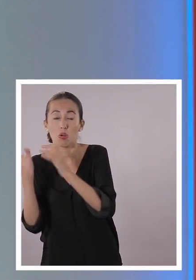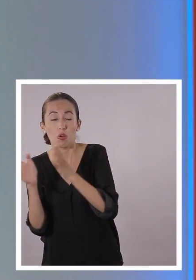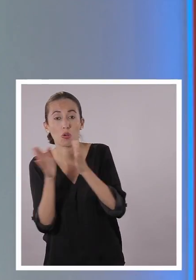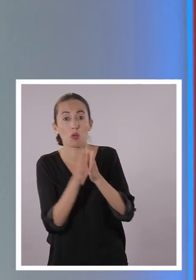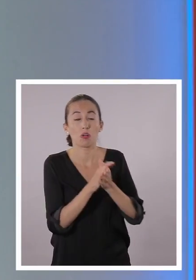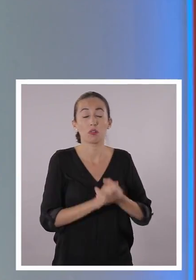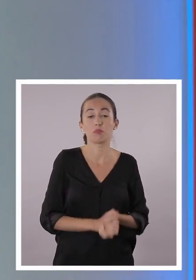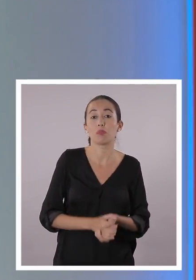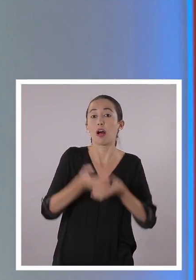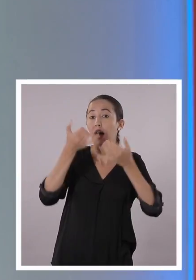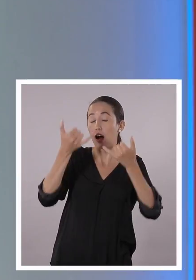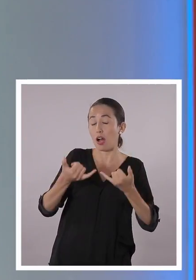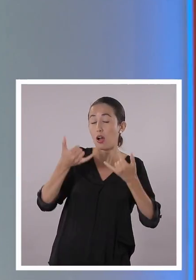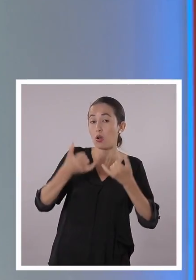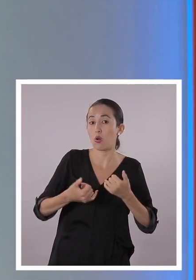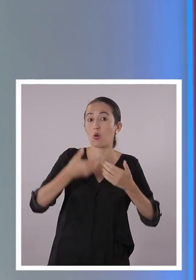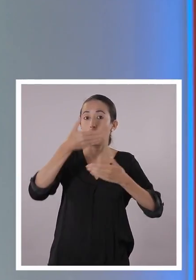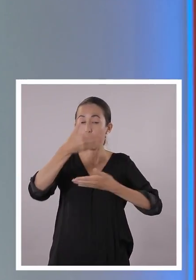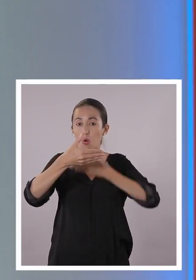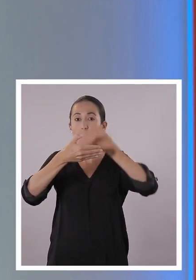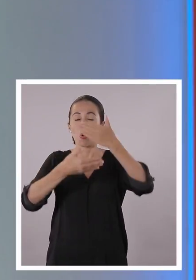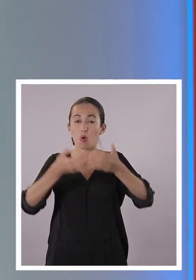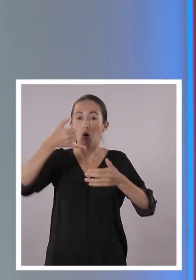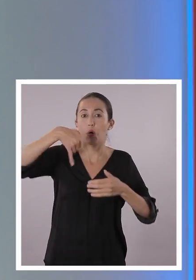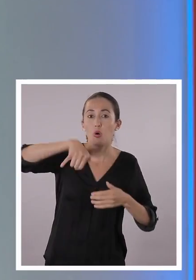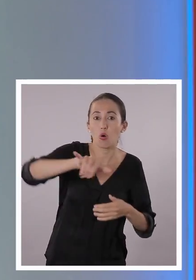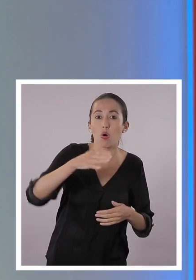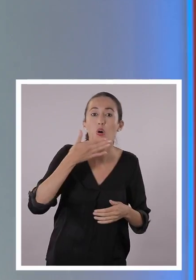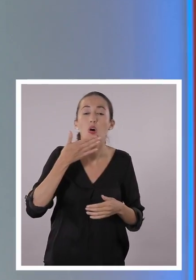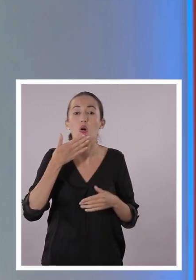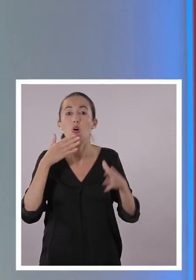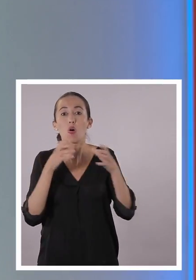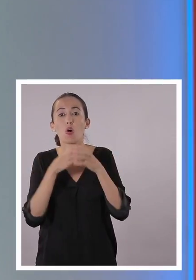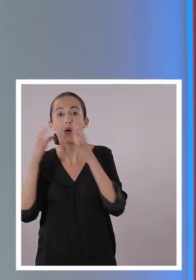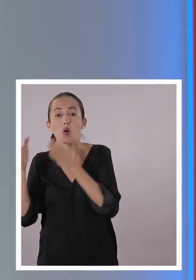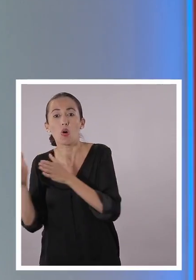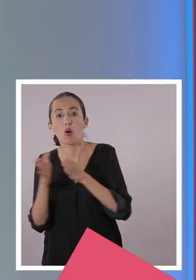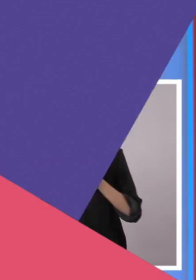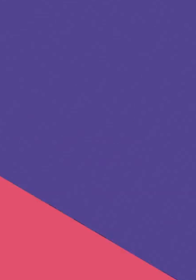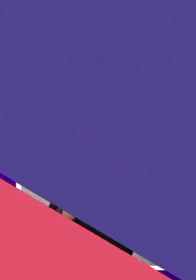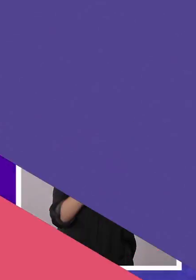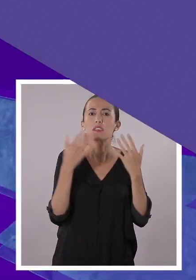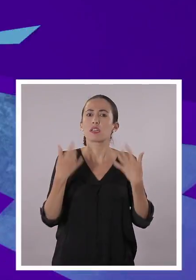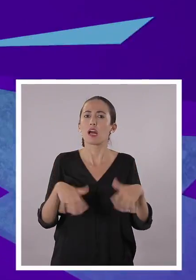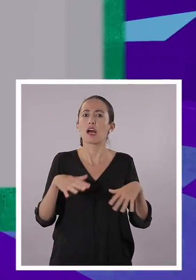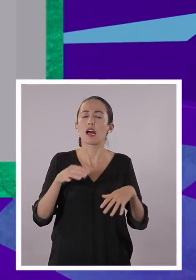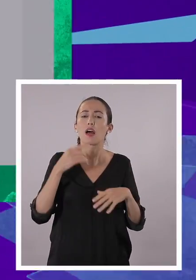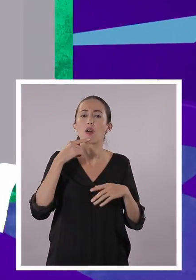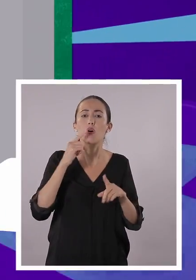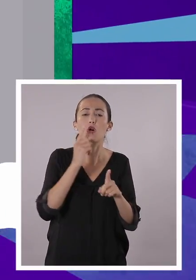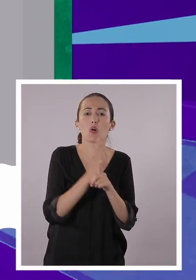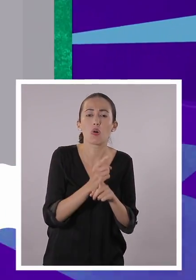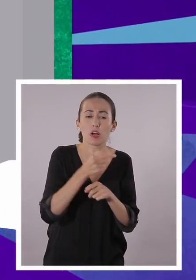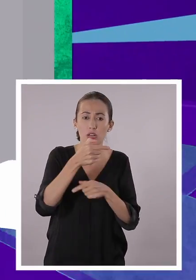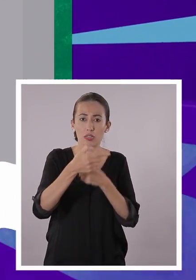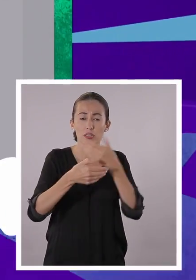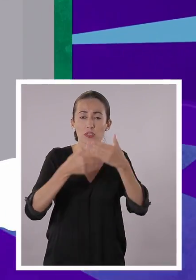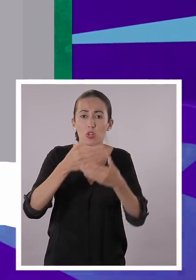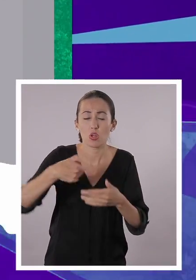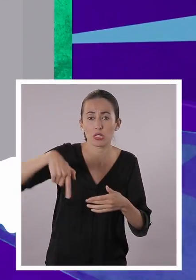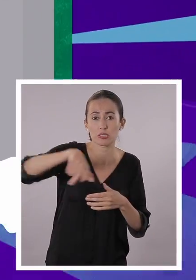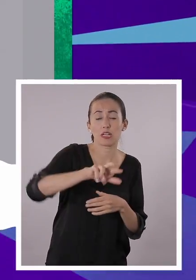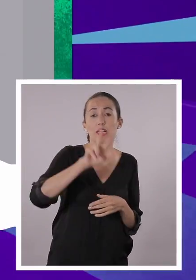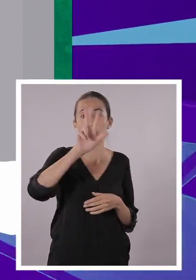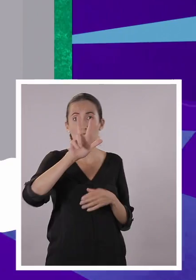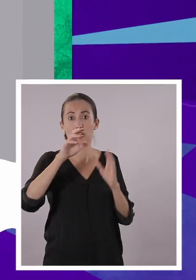muchísimas otras más, ¿no es cierto? Ahora, un uso moderno de las figuras geométricas actualmente es cuando se diseñan